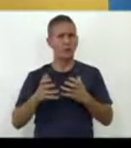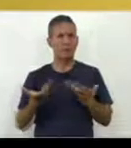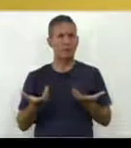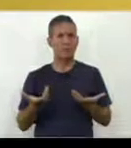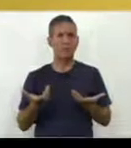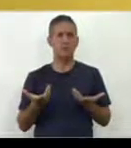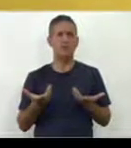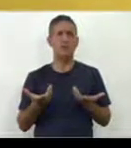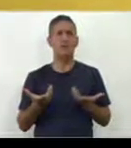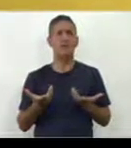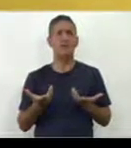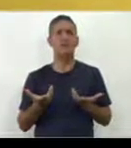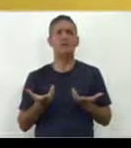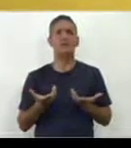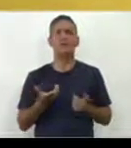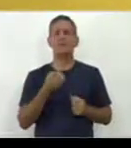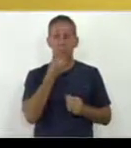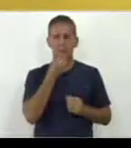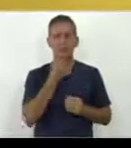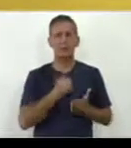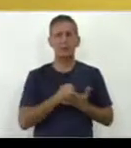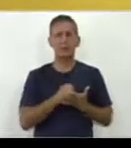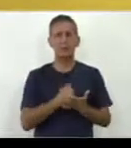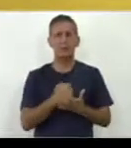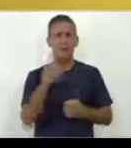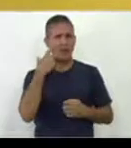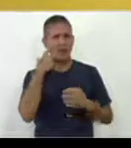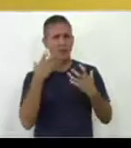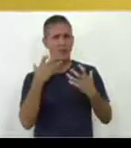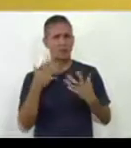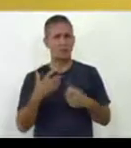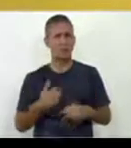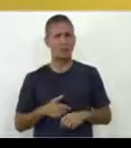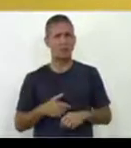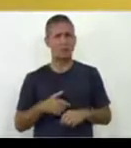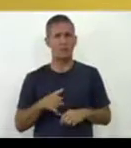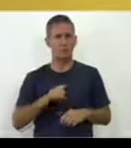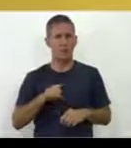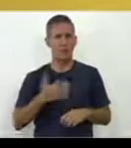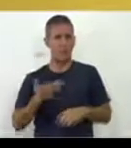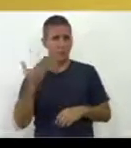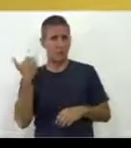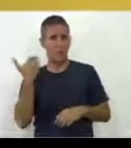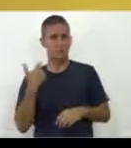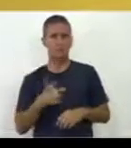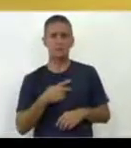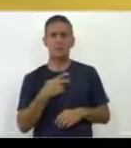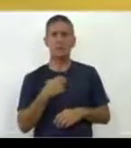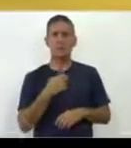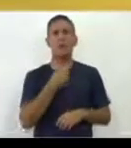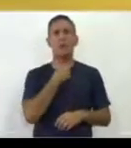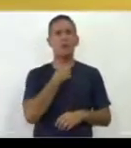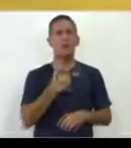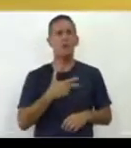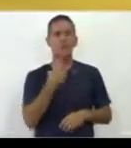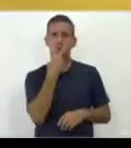que tiene tanta importancia como el anterior es el de la visualización.